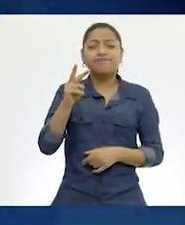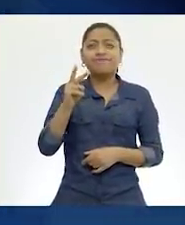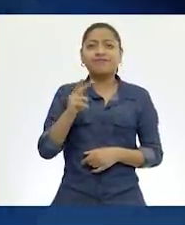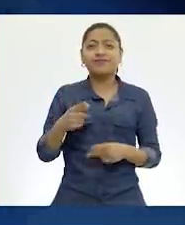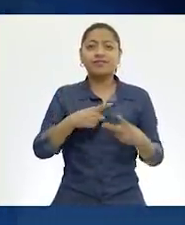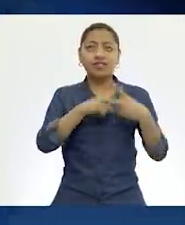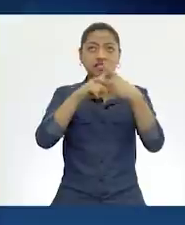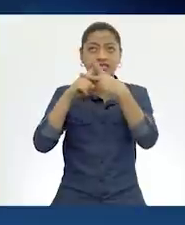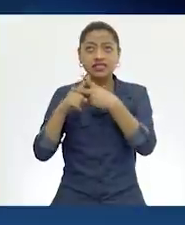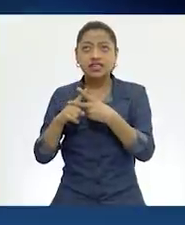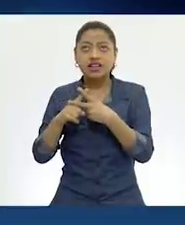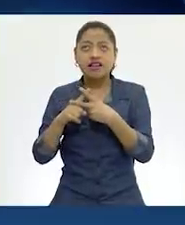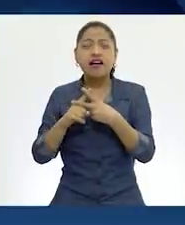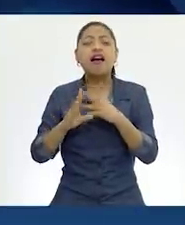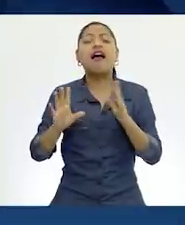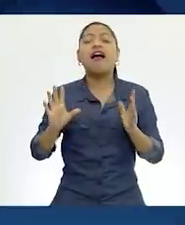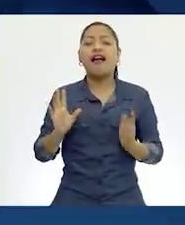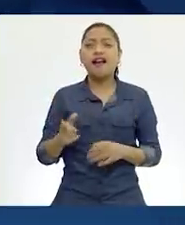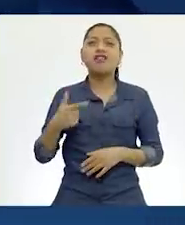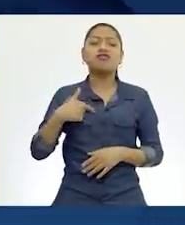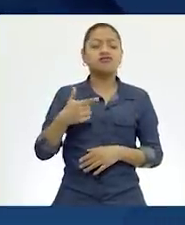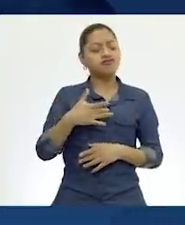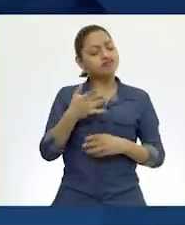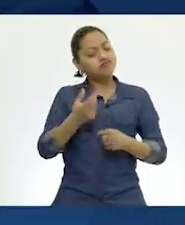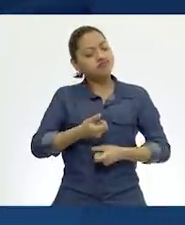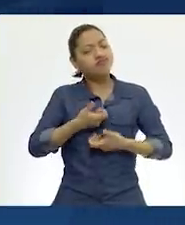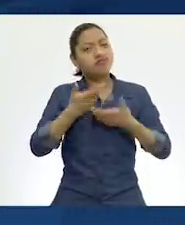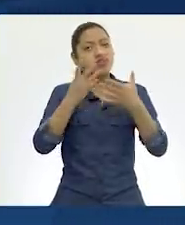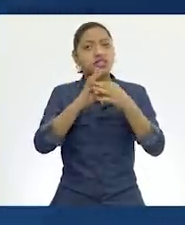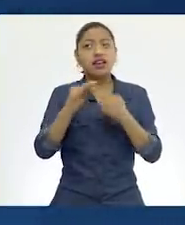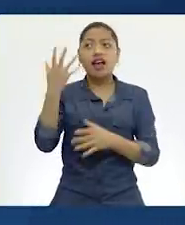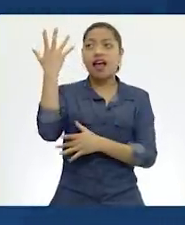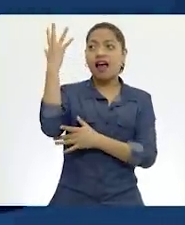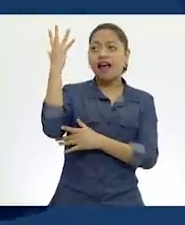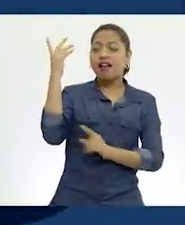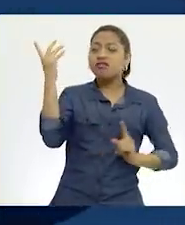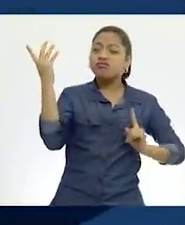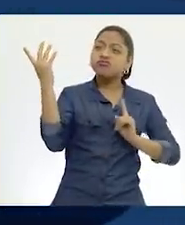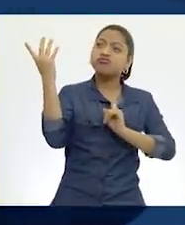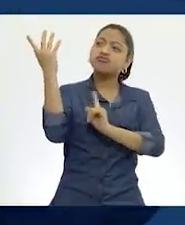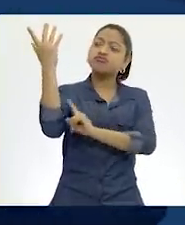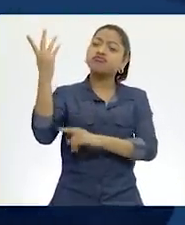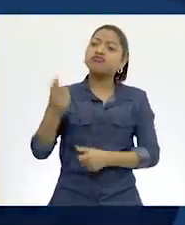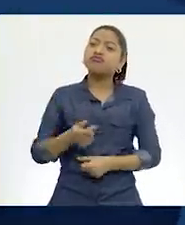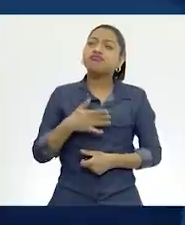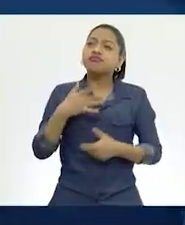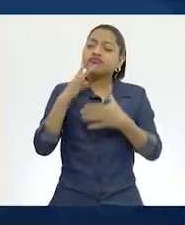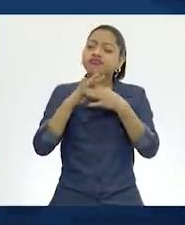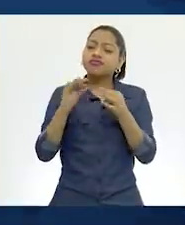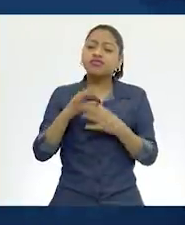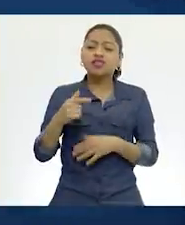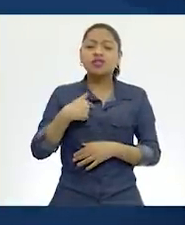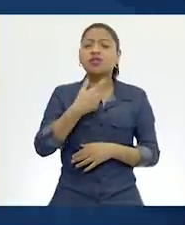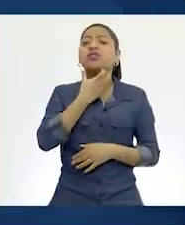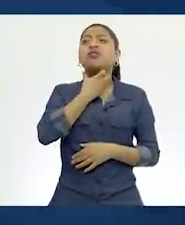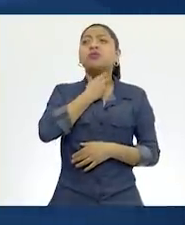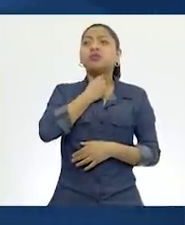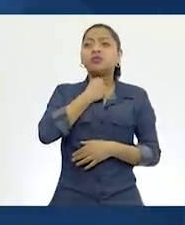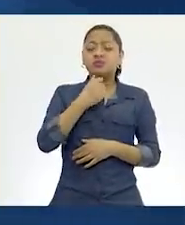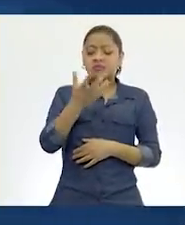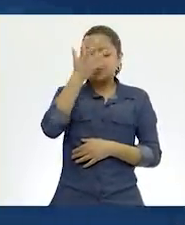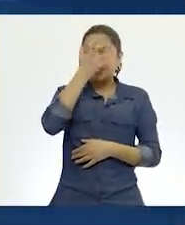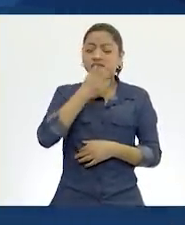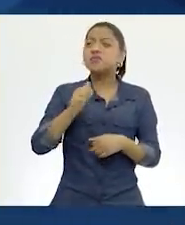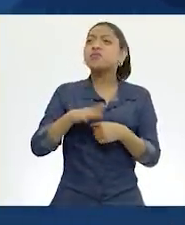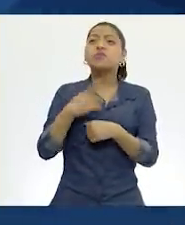grito mi pena. Me acerco a los árboles. Les digo las palabras que ahogan mi garganta. Y